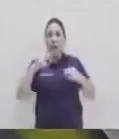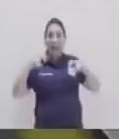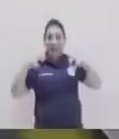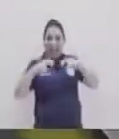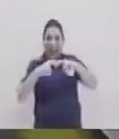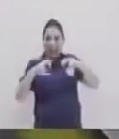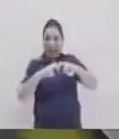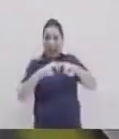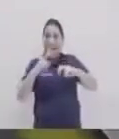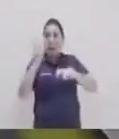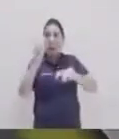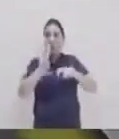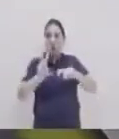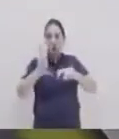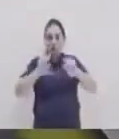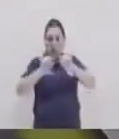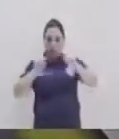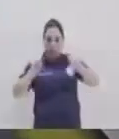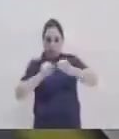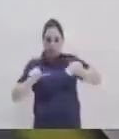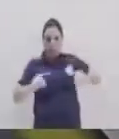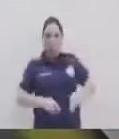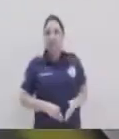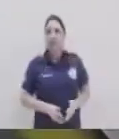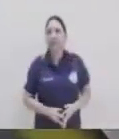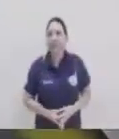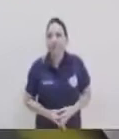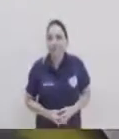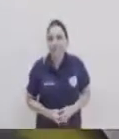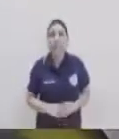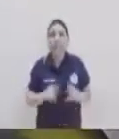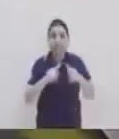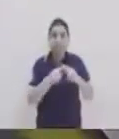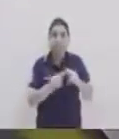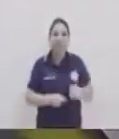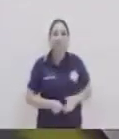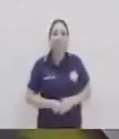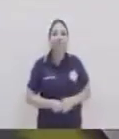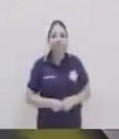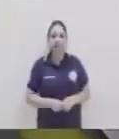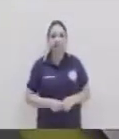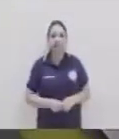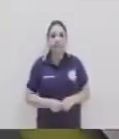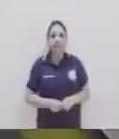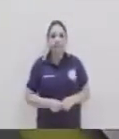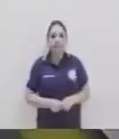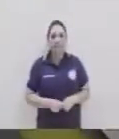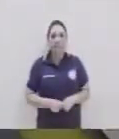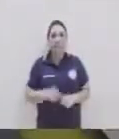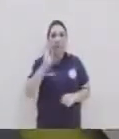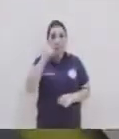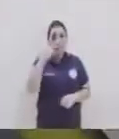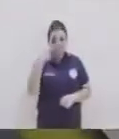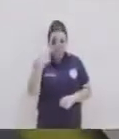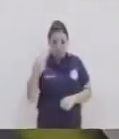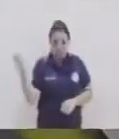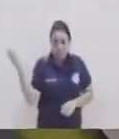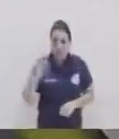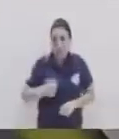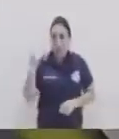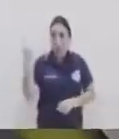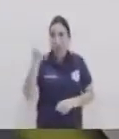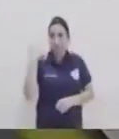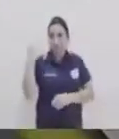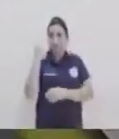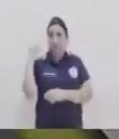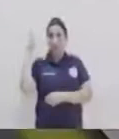dos clavos galvanizados. Ajá. Ok, iniciamos. Iniciamos, profe. Profe, pero tal vez también es